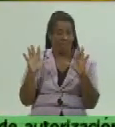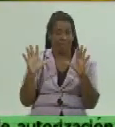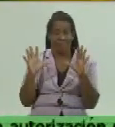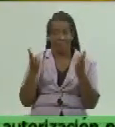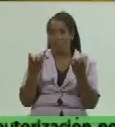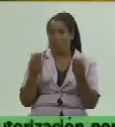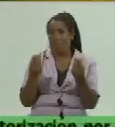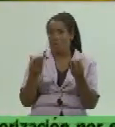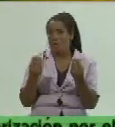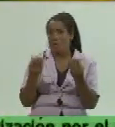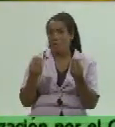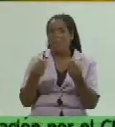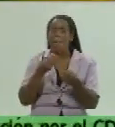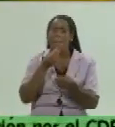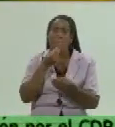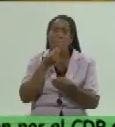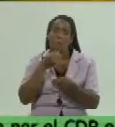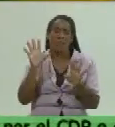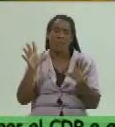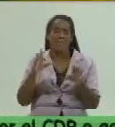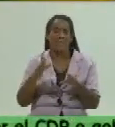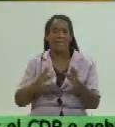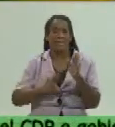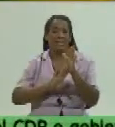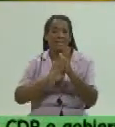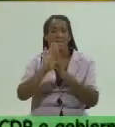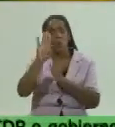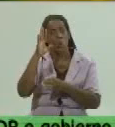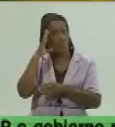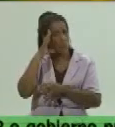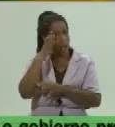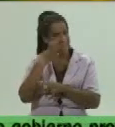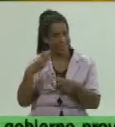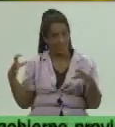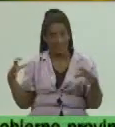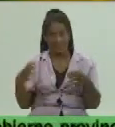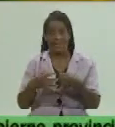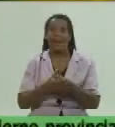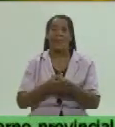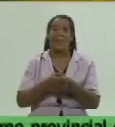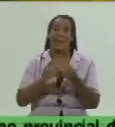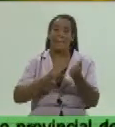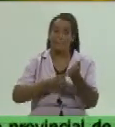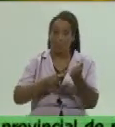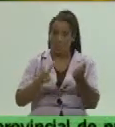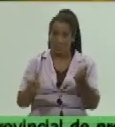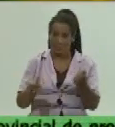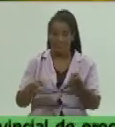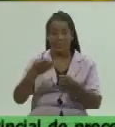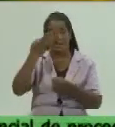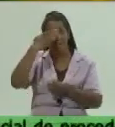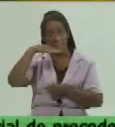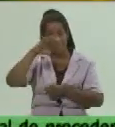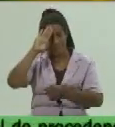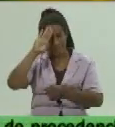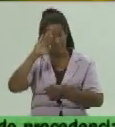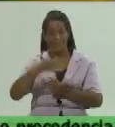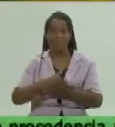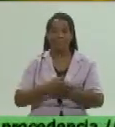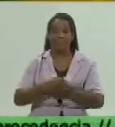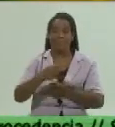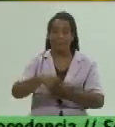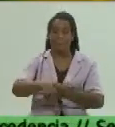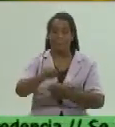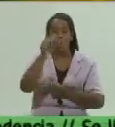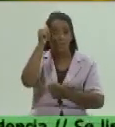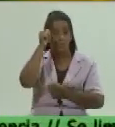diría posibilidades en el desarrollo de la ciencia en la provincia y para el país también y bueno el próximo sábado ya